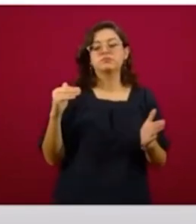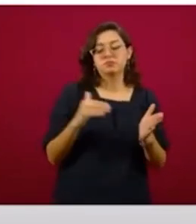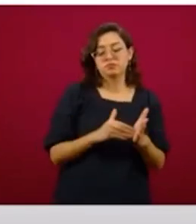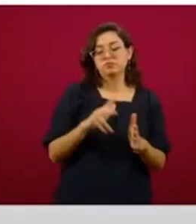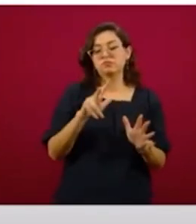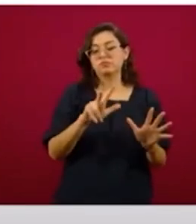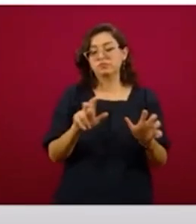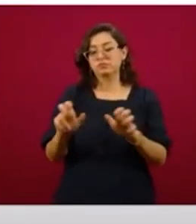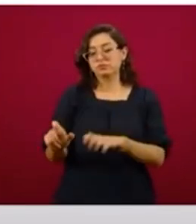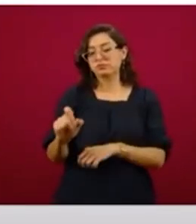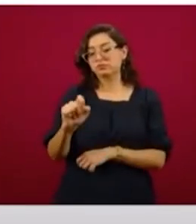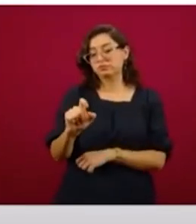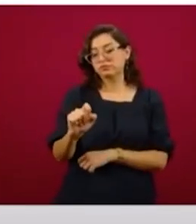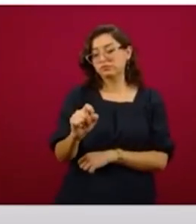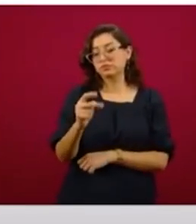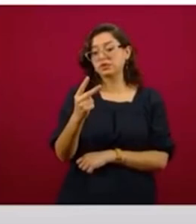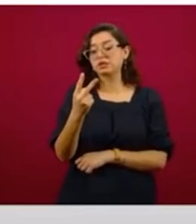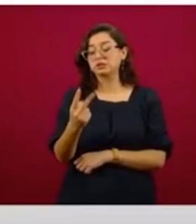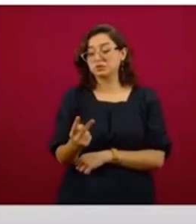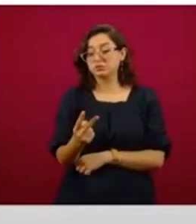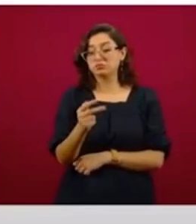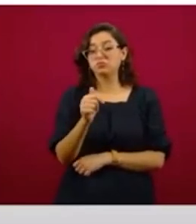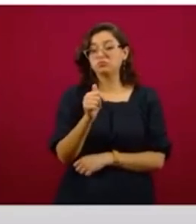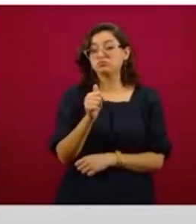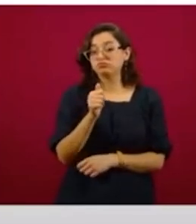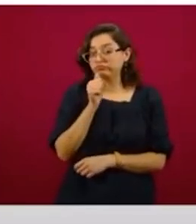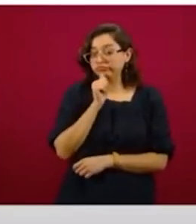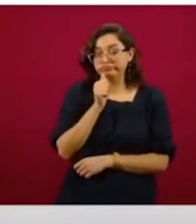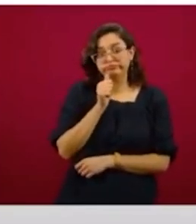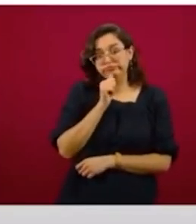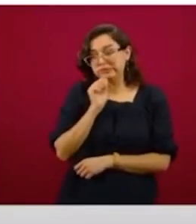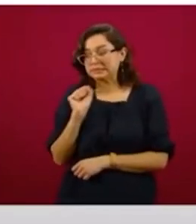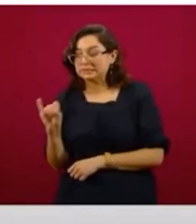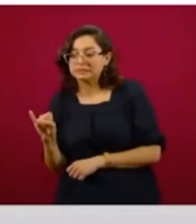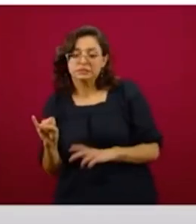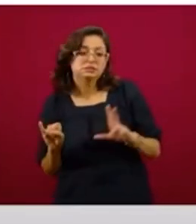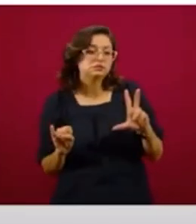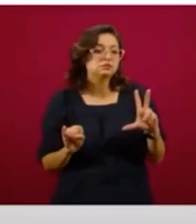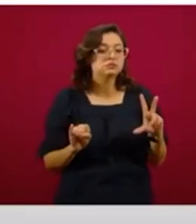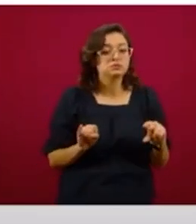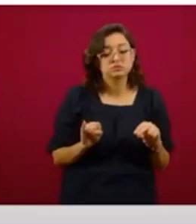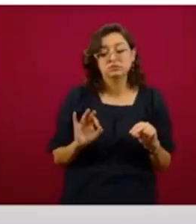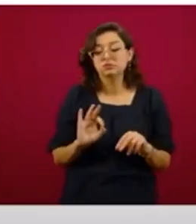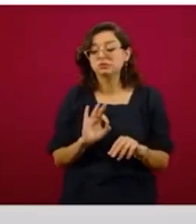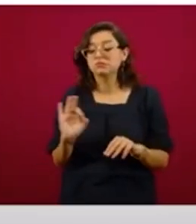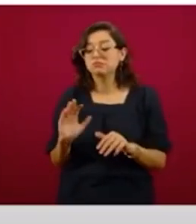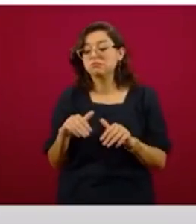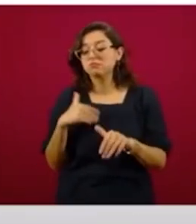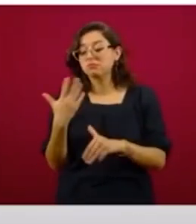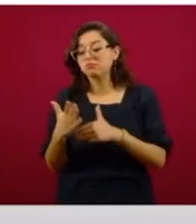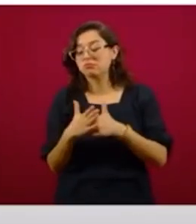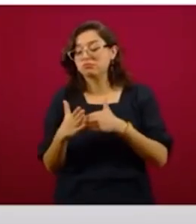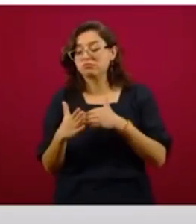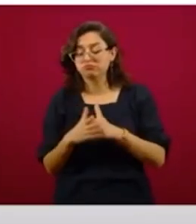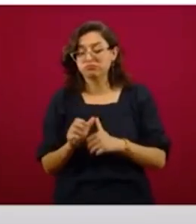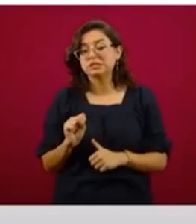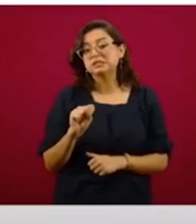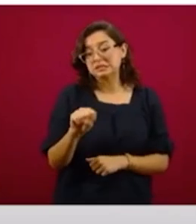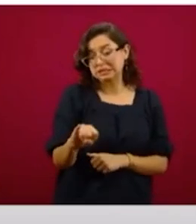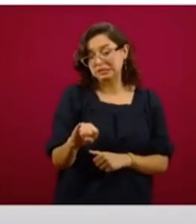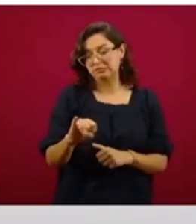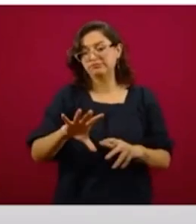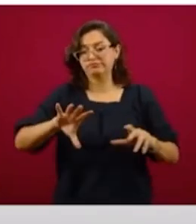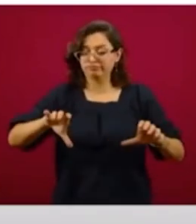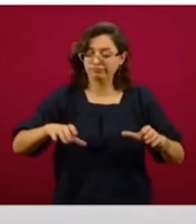todavía son sospechosos y de donde se podrá todavía estar alimentando la epidemia activa, dado que muchos de ellos,